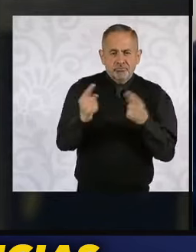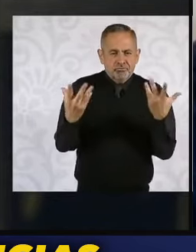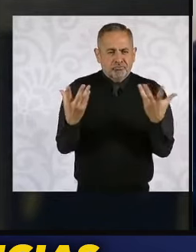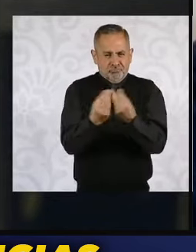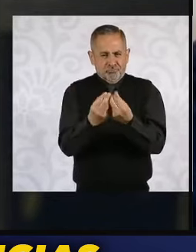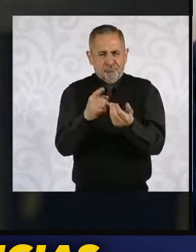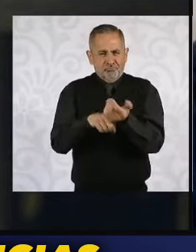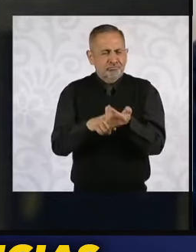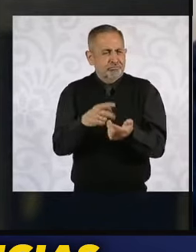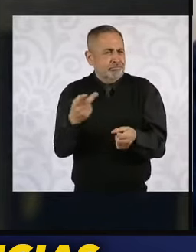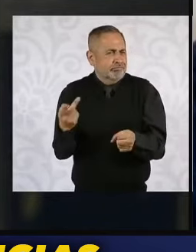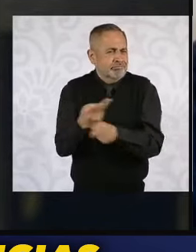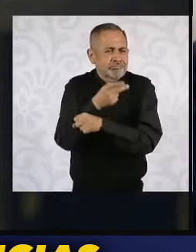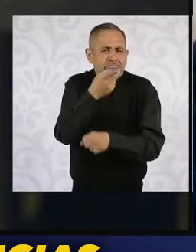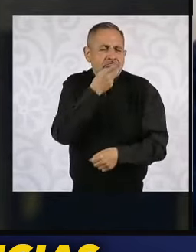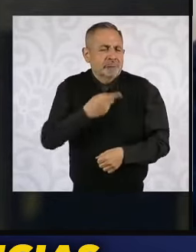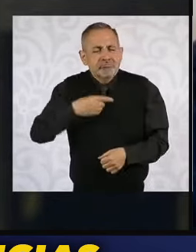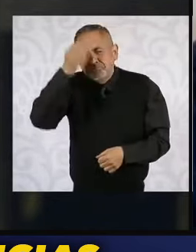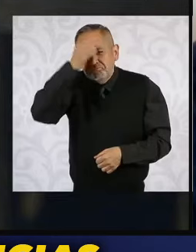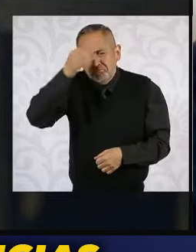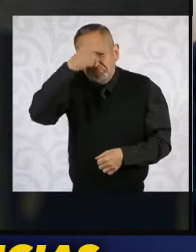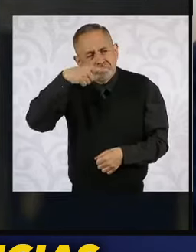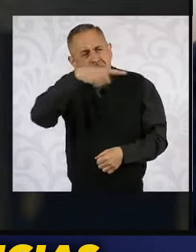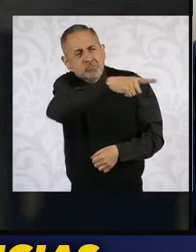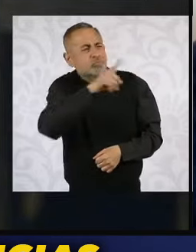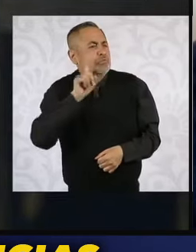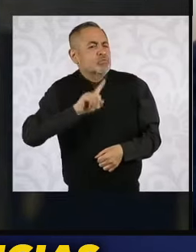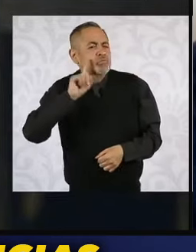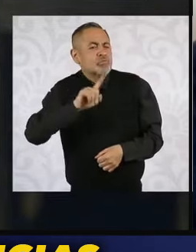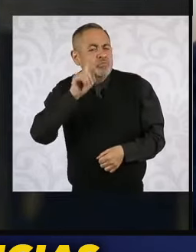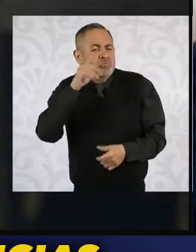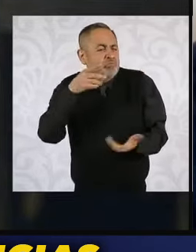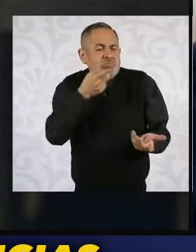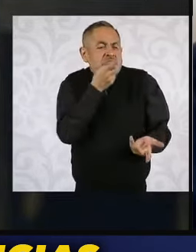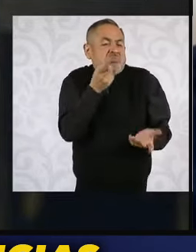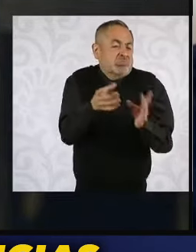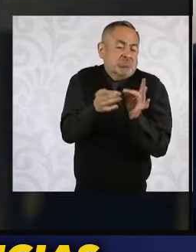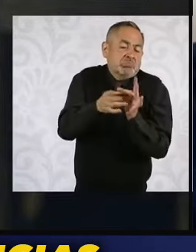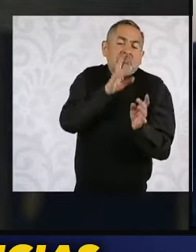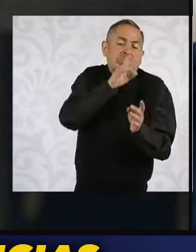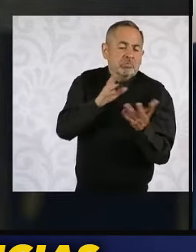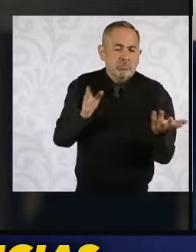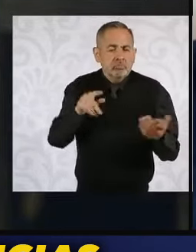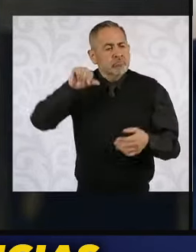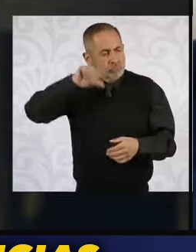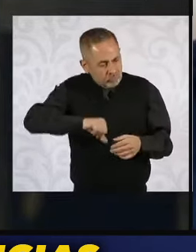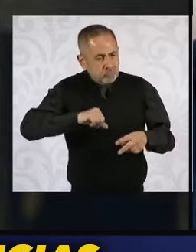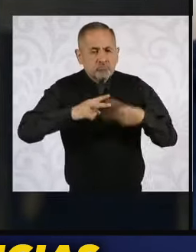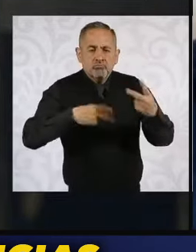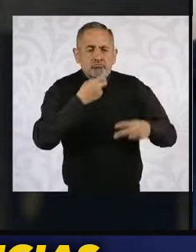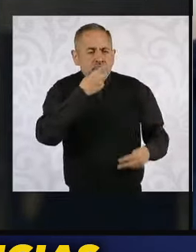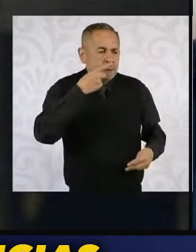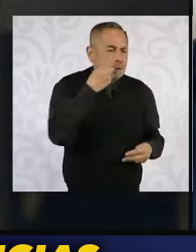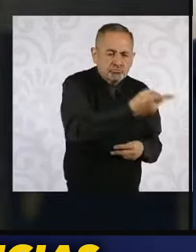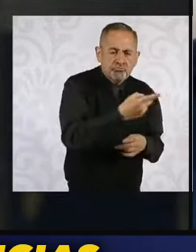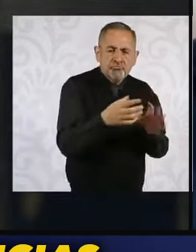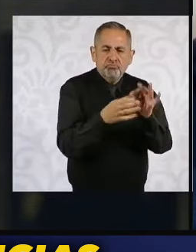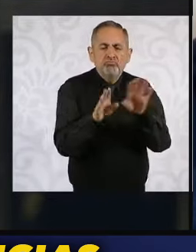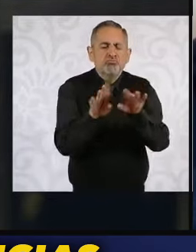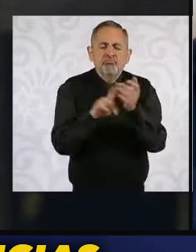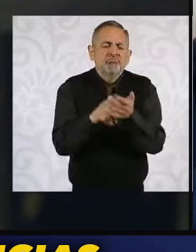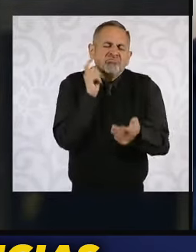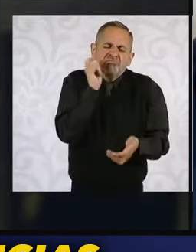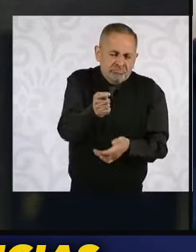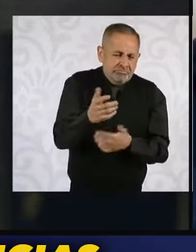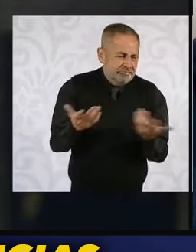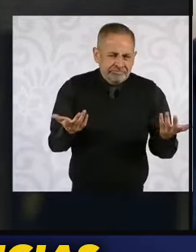Por favor, ¿qué nos podría expresar? ¿Qué le van a expresar ustedes hoy, adelantar hoy a los empresarios y qué